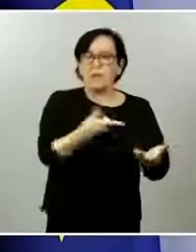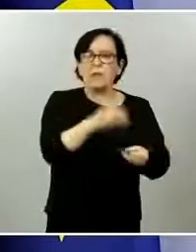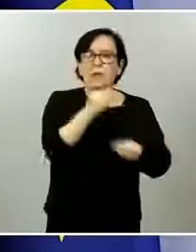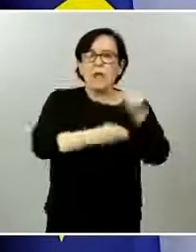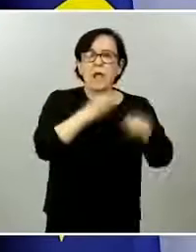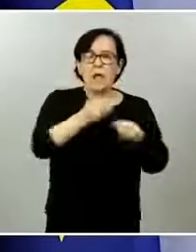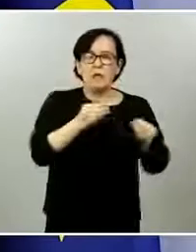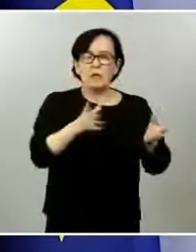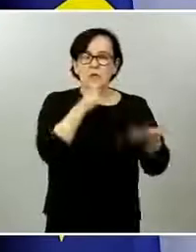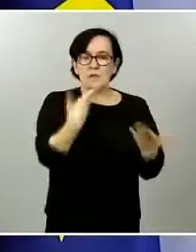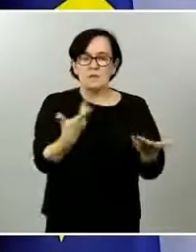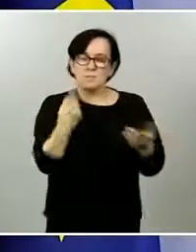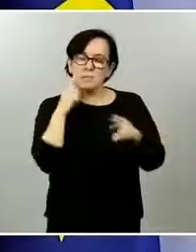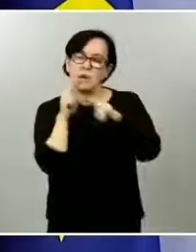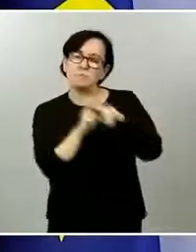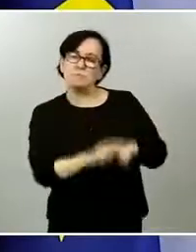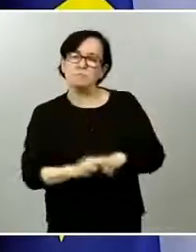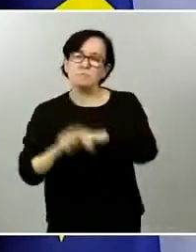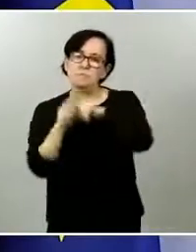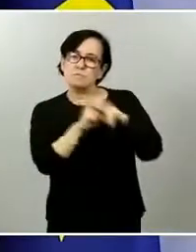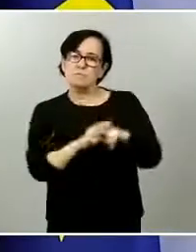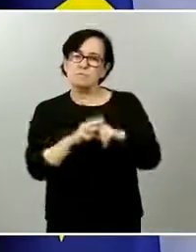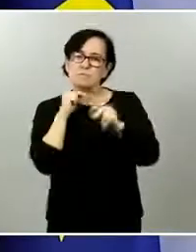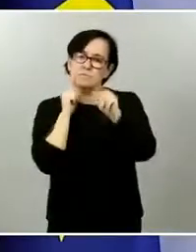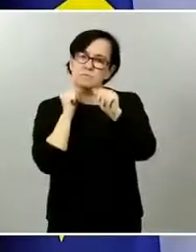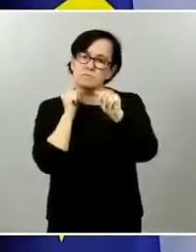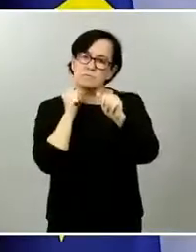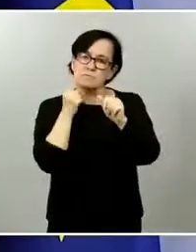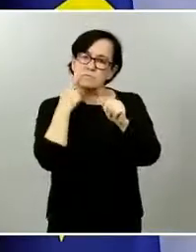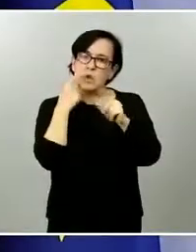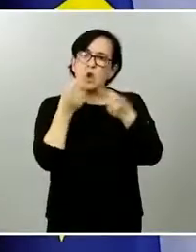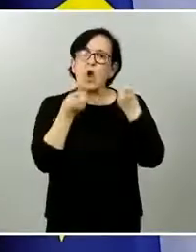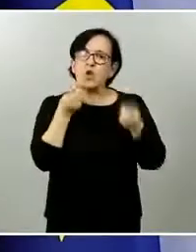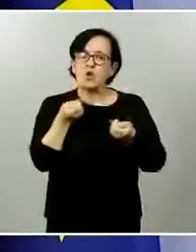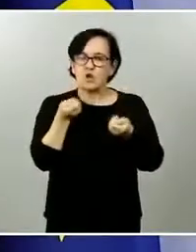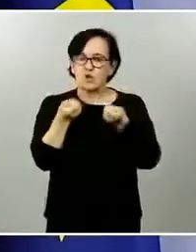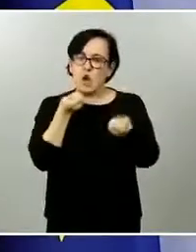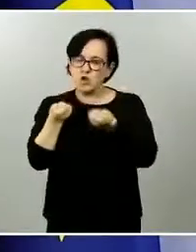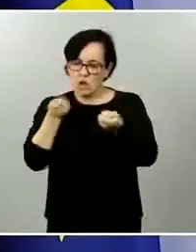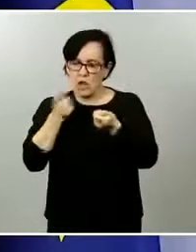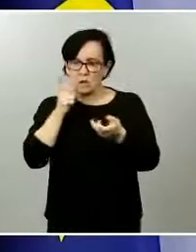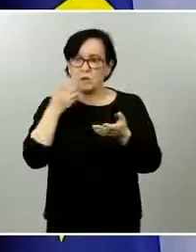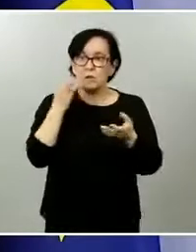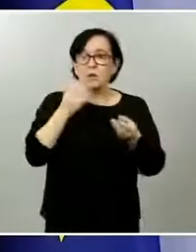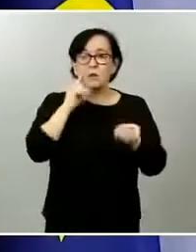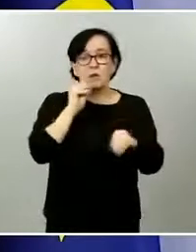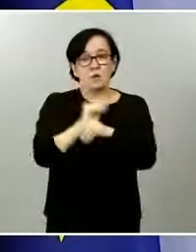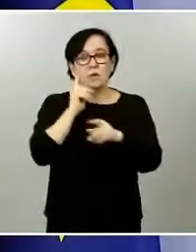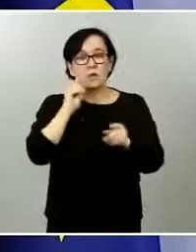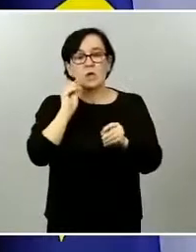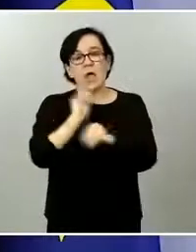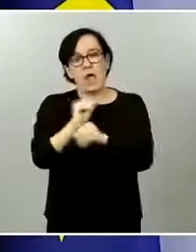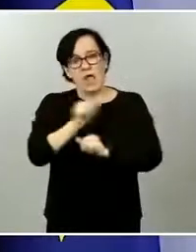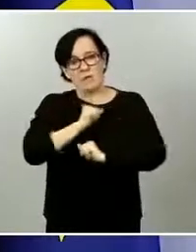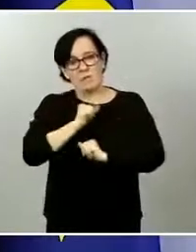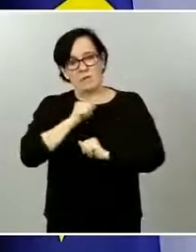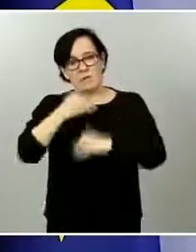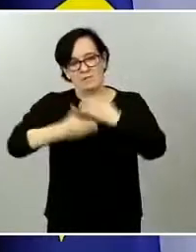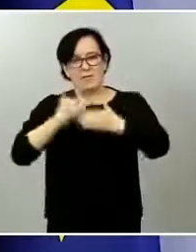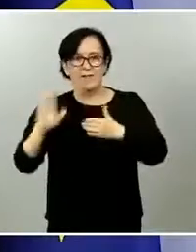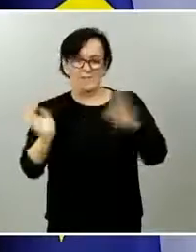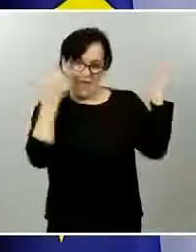muchas en la mayoría de las veces en la atención primaria y que hay unos medios suficientes para poder en marcha esta